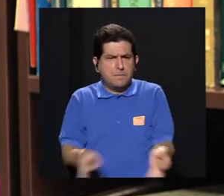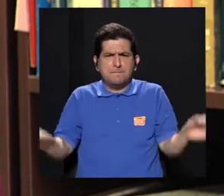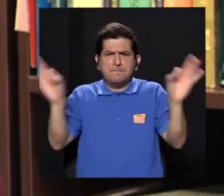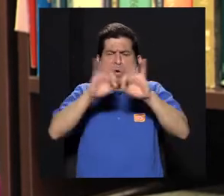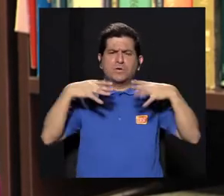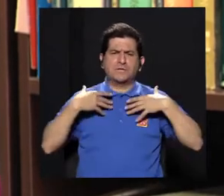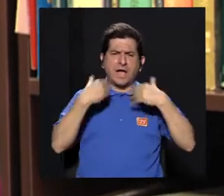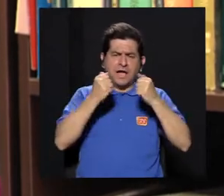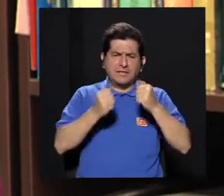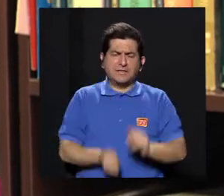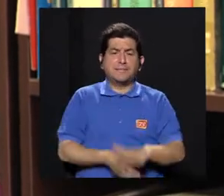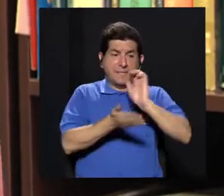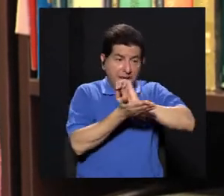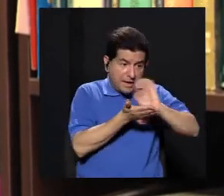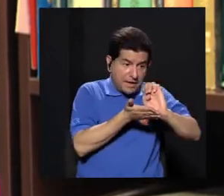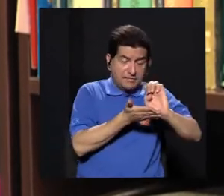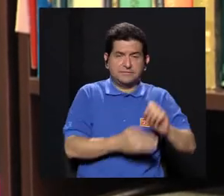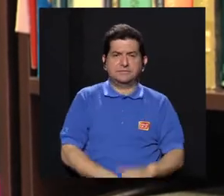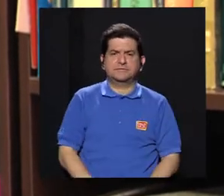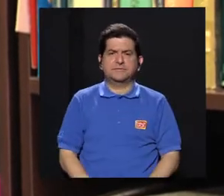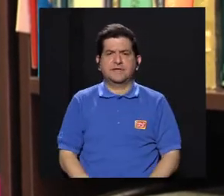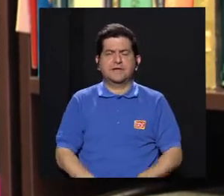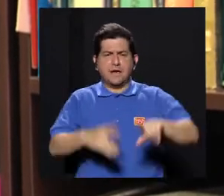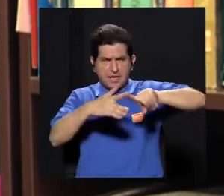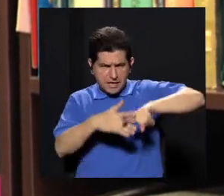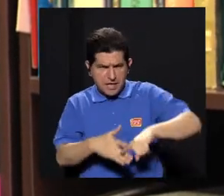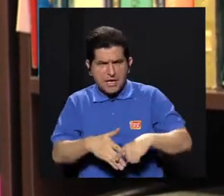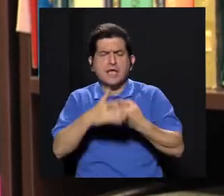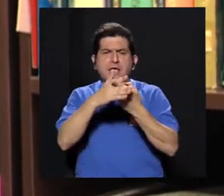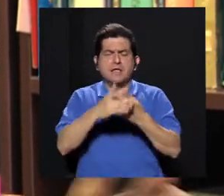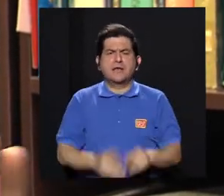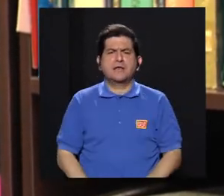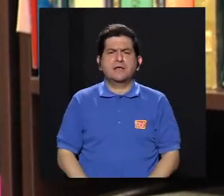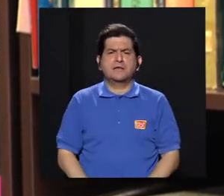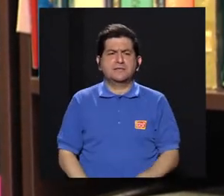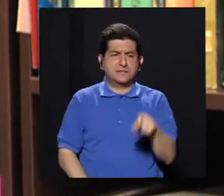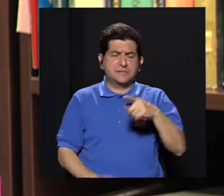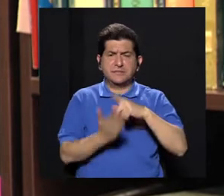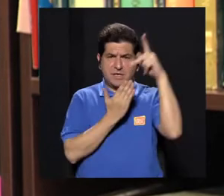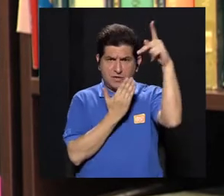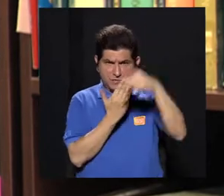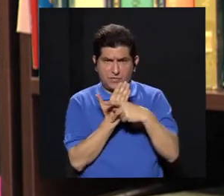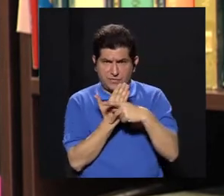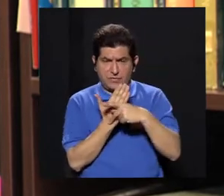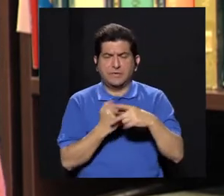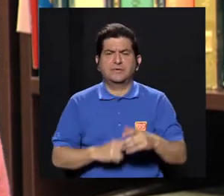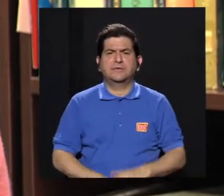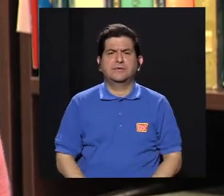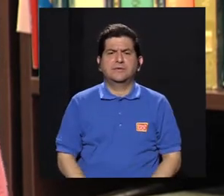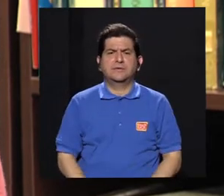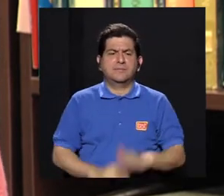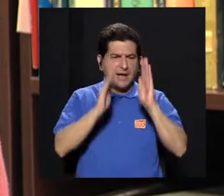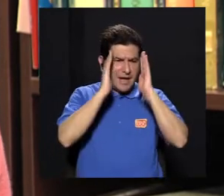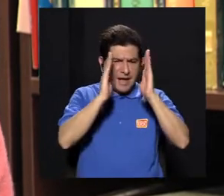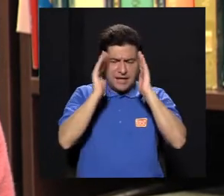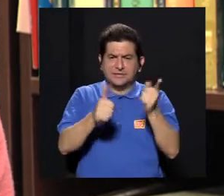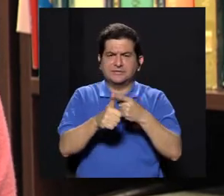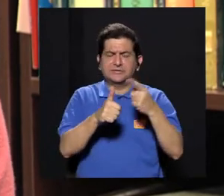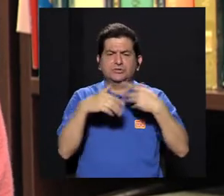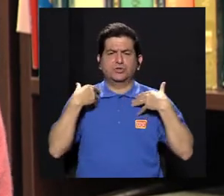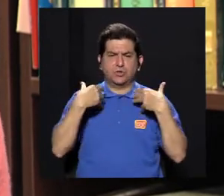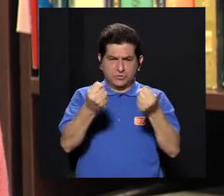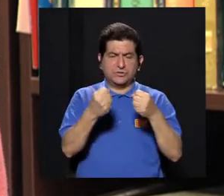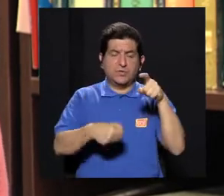aquí lo importante es la salud preventiva. Y se arranca de una manera muy incipiente con el programa de